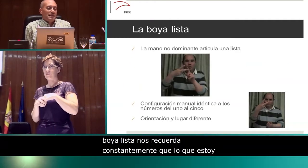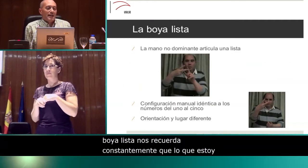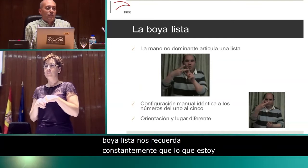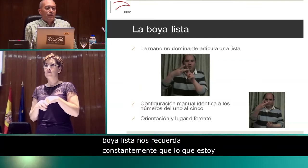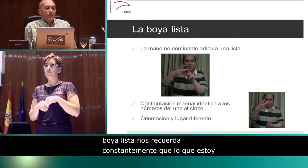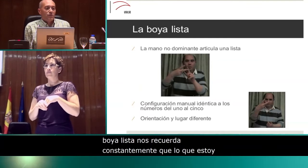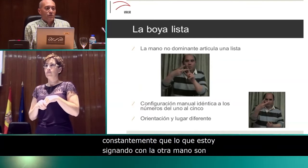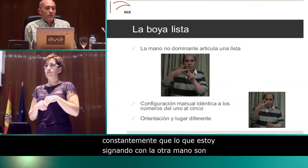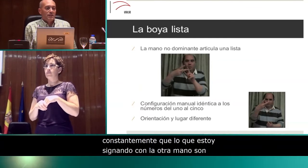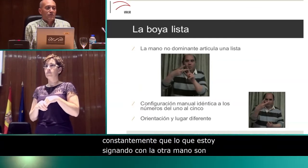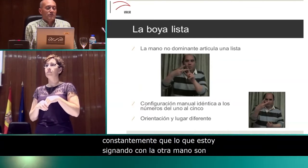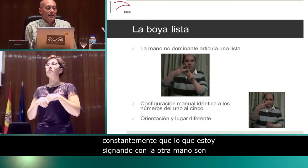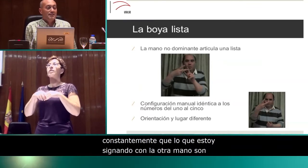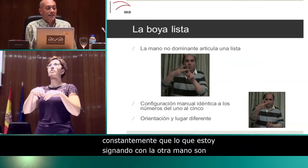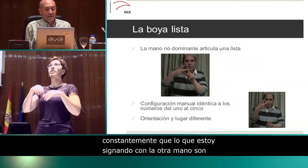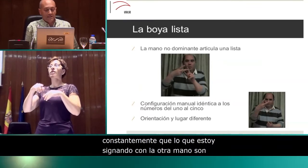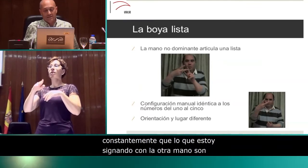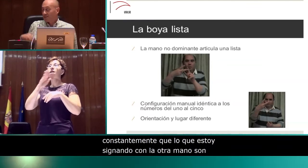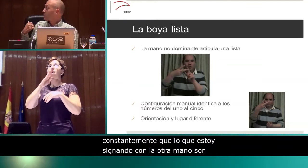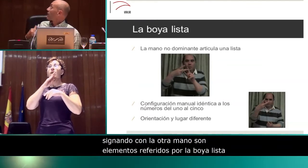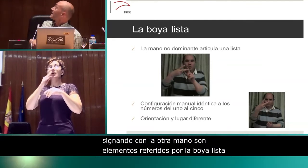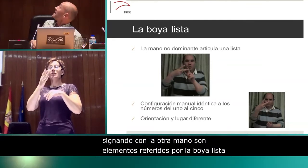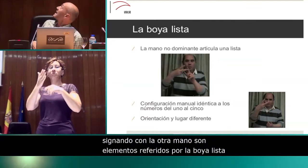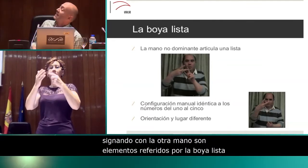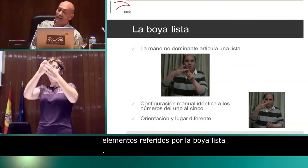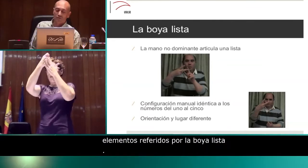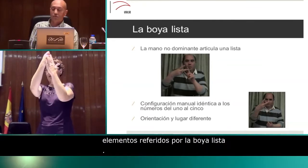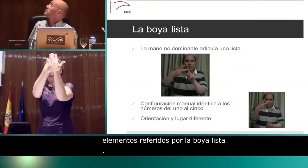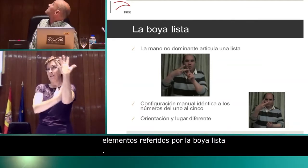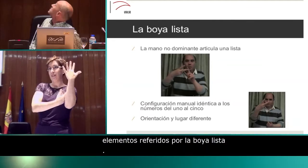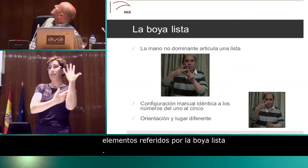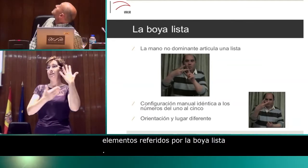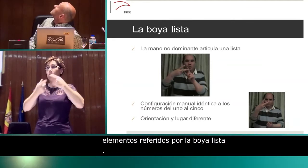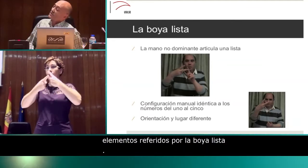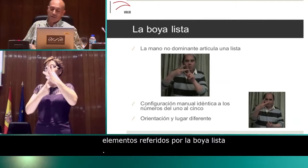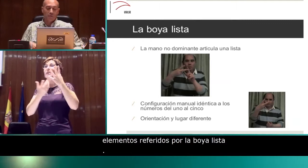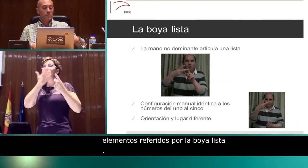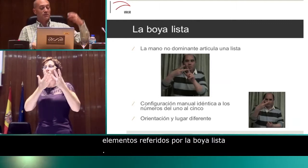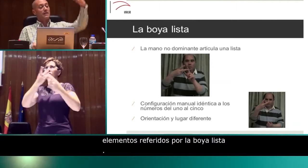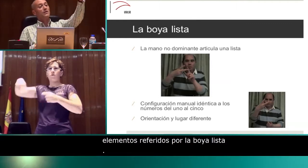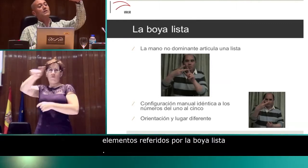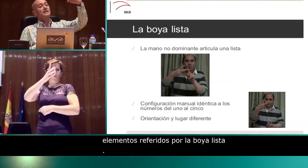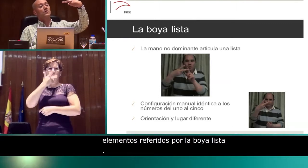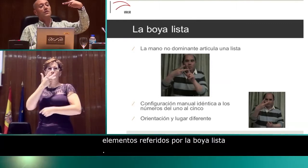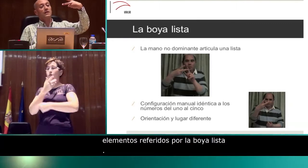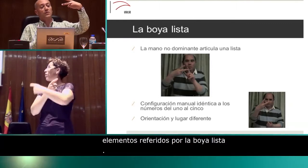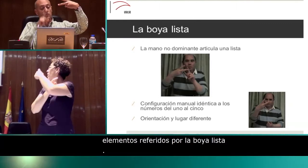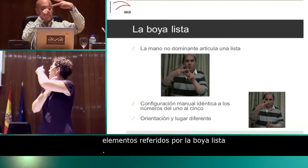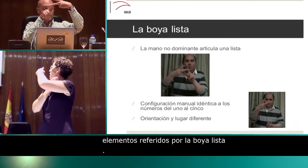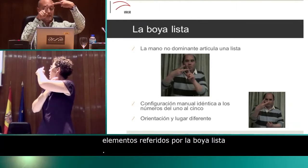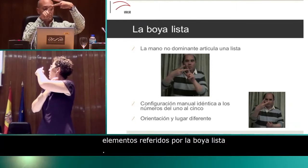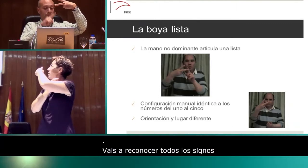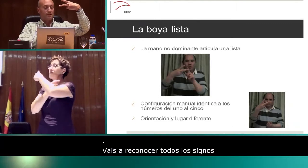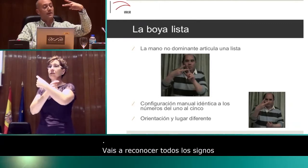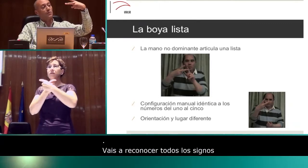Vais a reconocer todos los signos lista, es como el que tenéis aquí en la foto. No sé si se ve muy bien, pero está haciendo el signo de dos